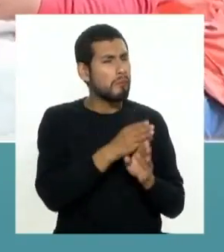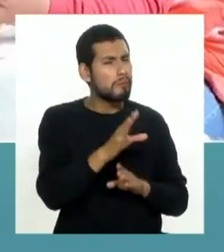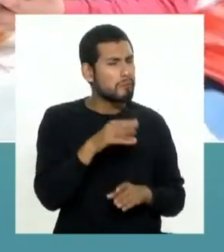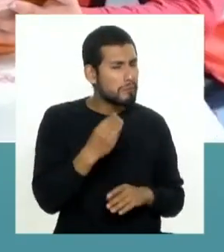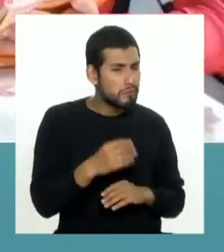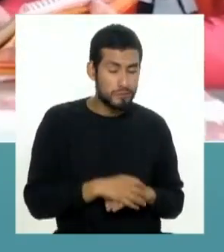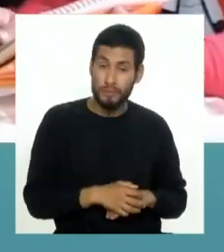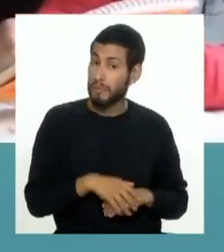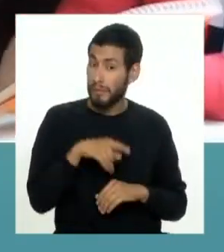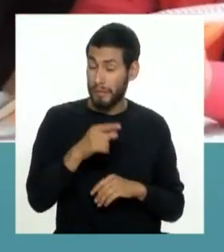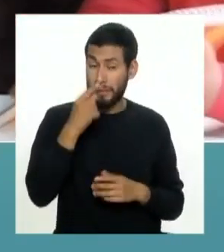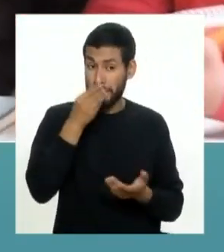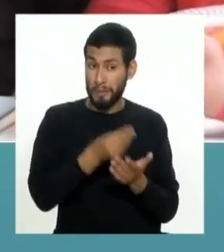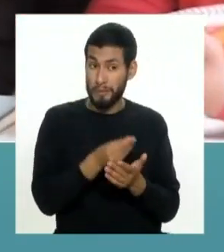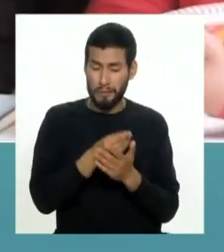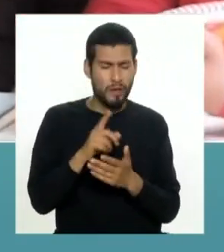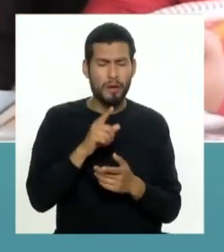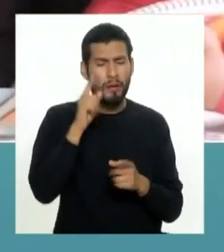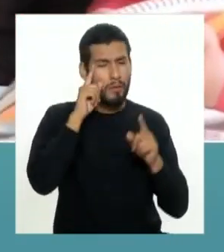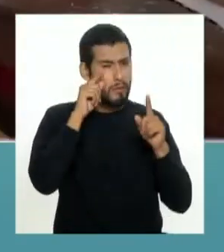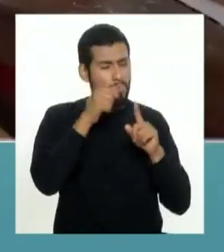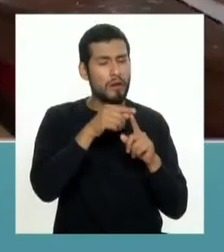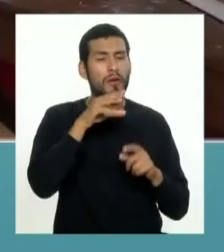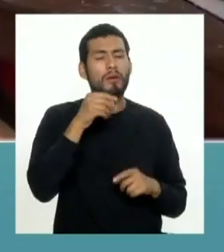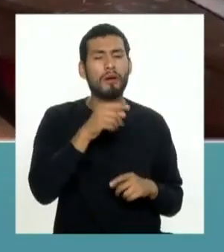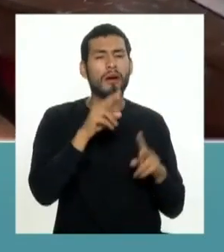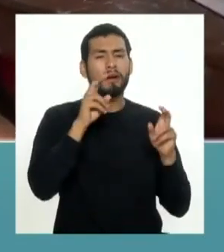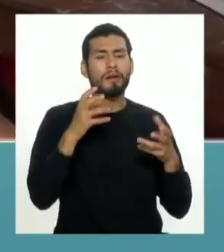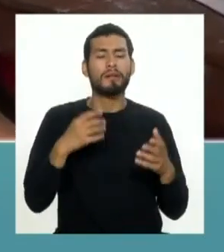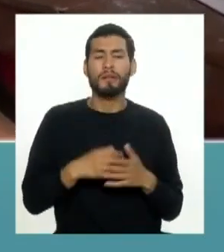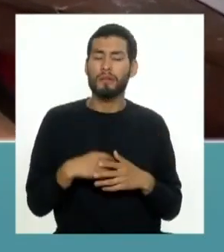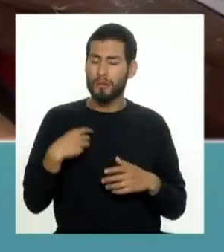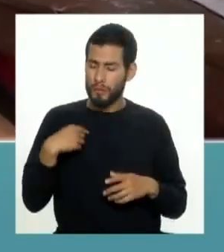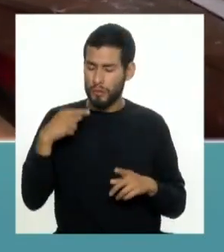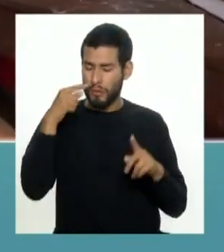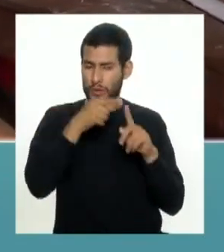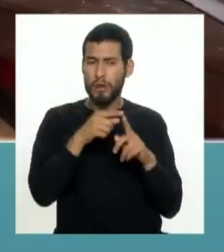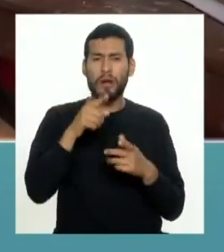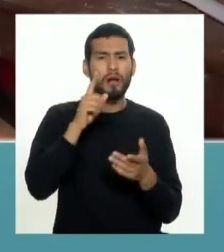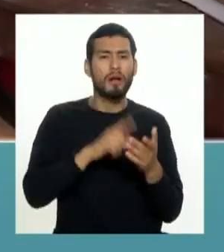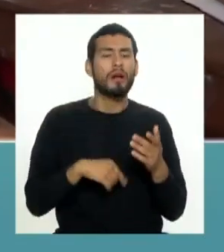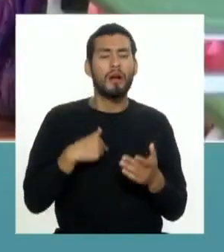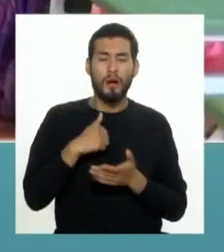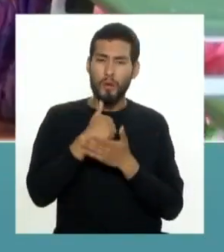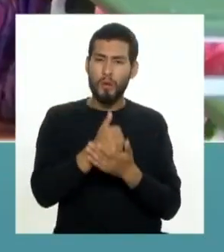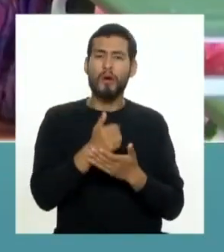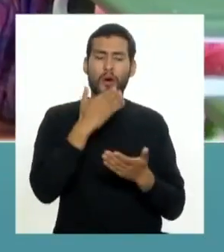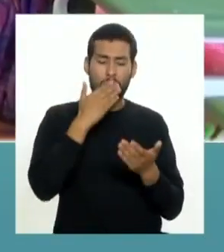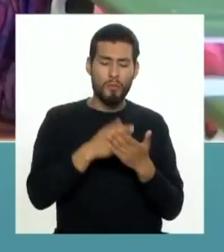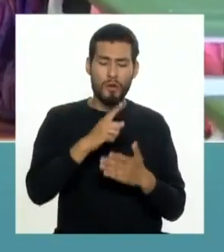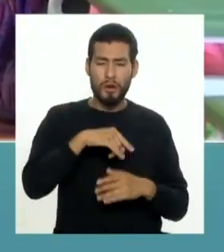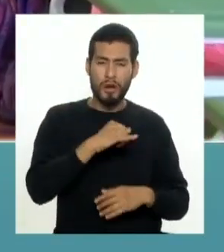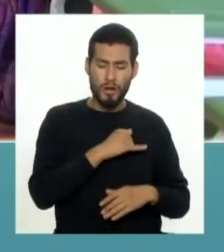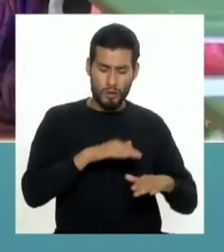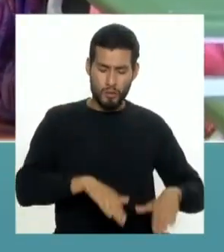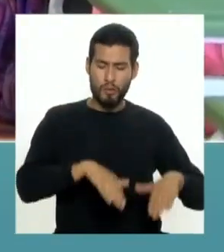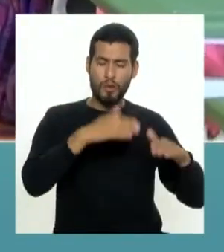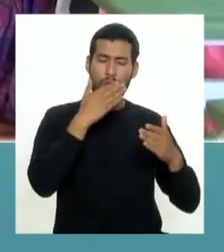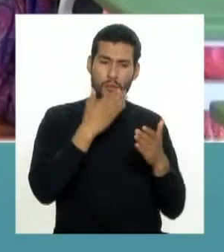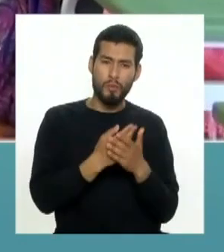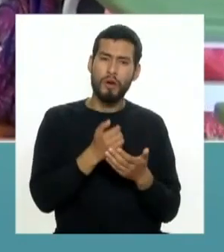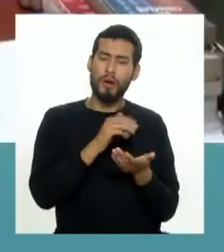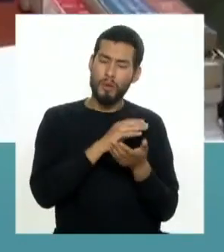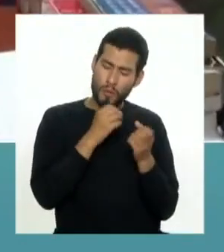no solamente es un tema presupuestal sino principalmente es un tema que apostamos por asegurar una infancia en las mejores condiciones